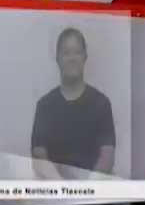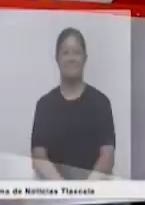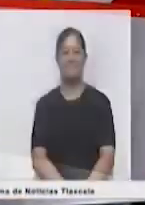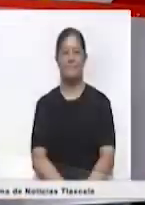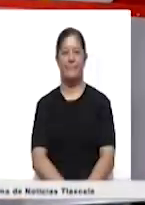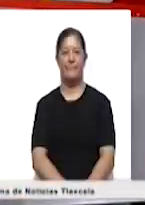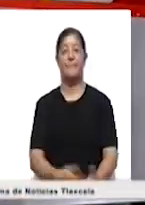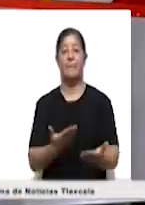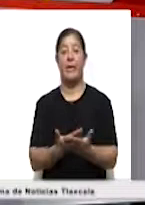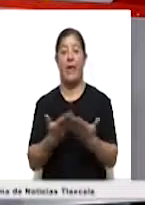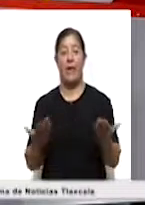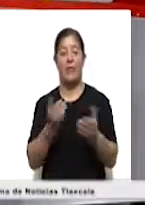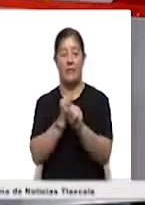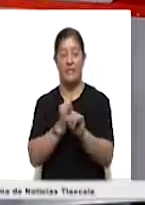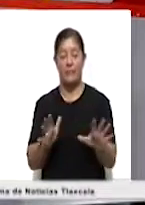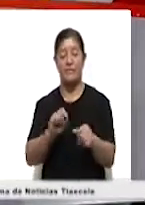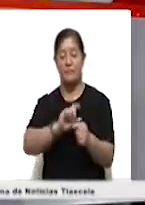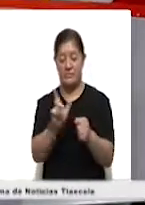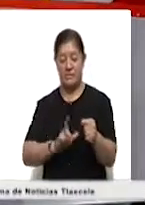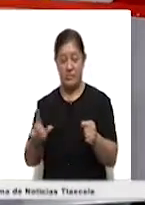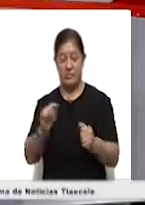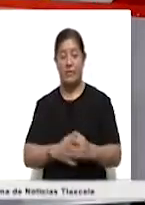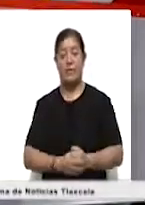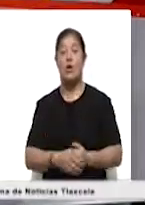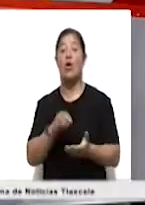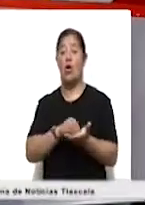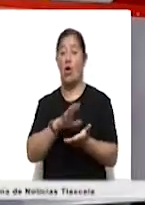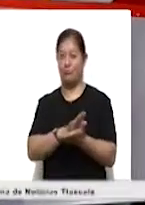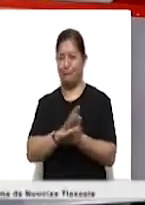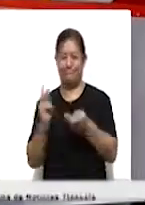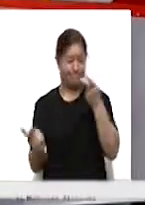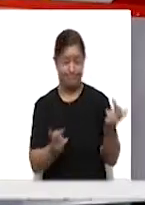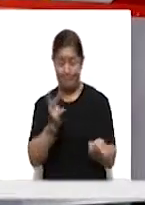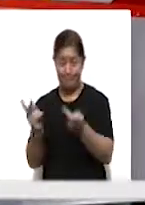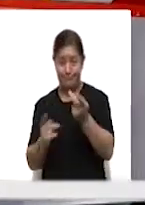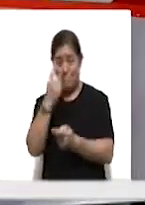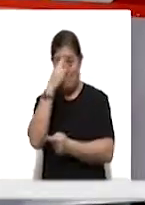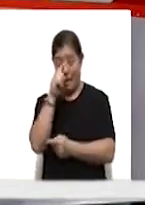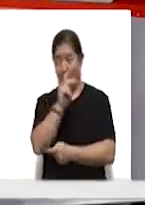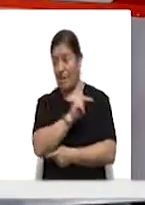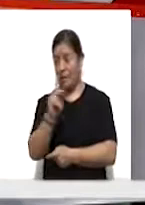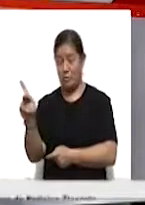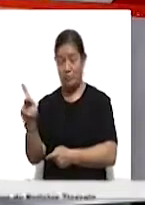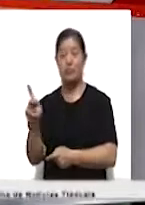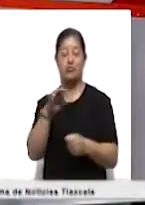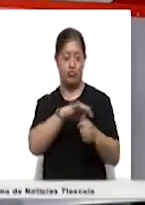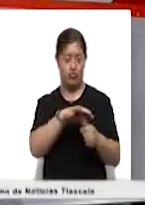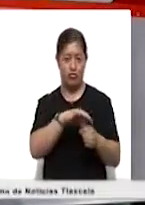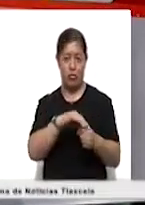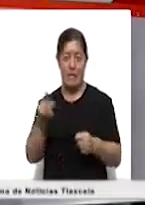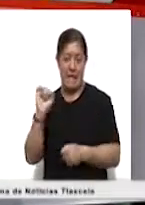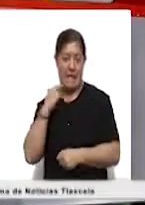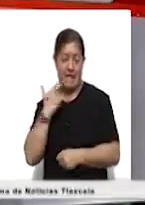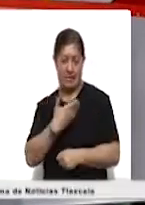Vamos a conocer la información nacional, consulta para enjuiciar a expresidentes necesaria para la democracia, así lo afirmó